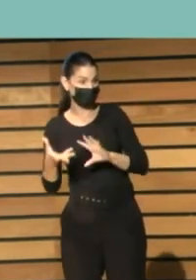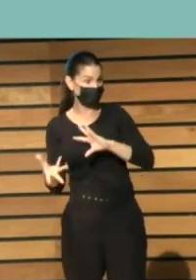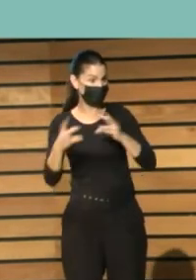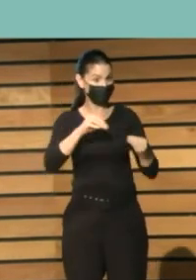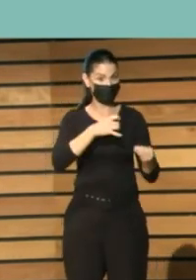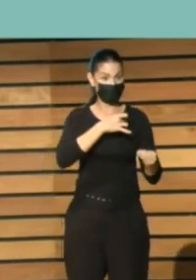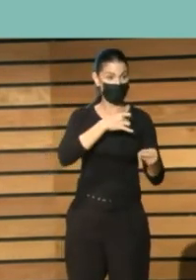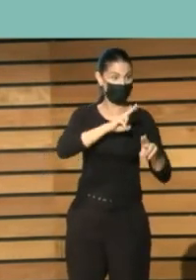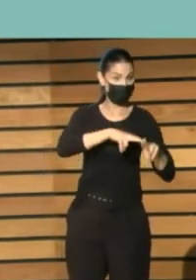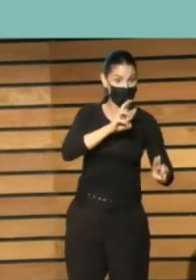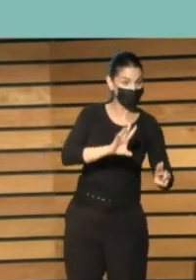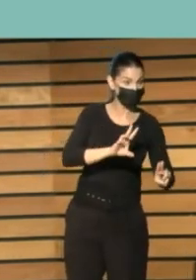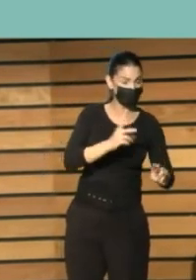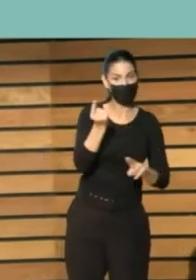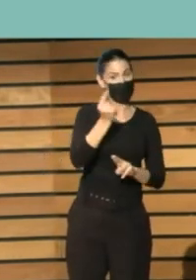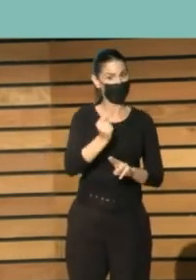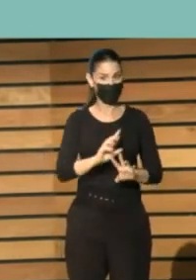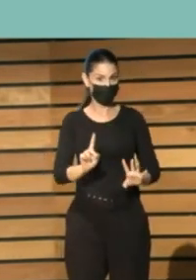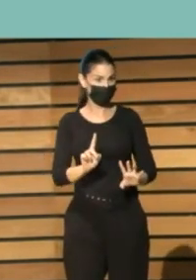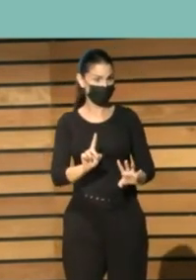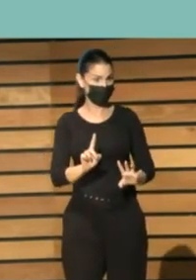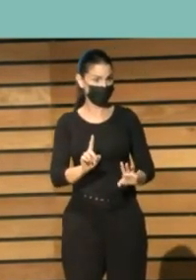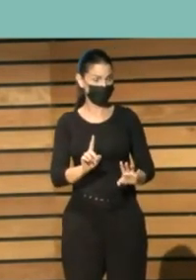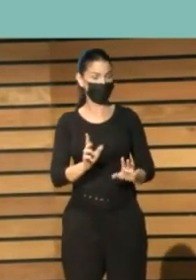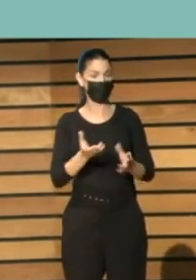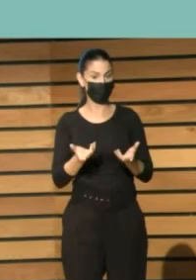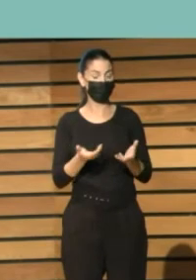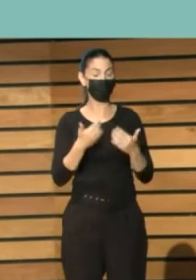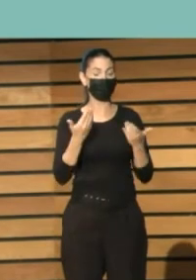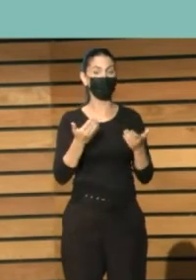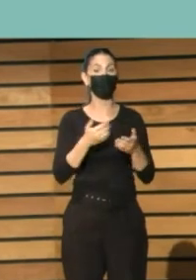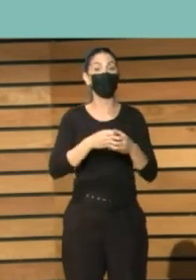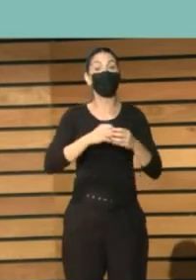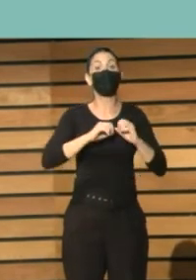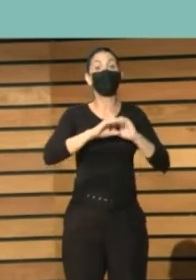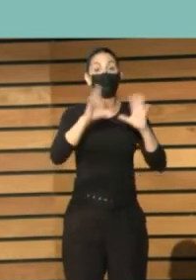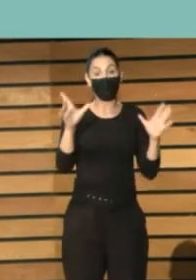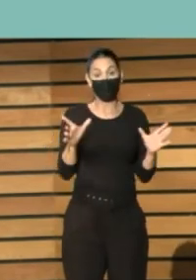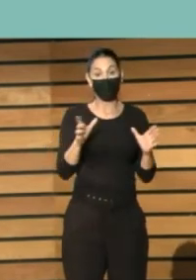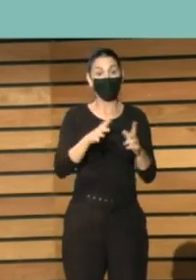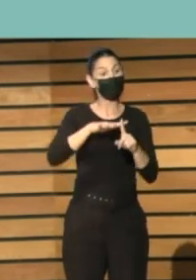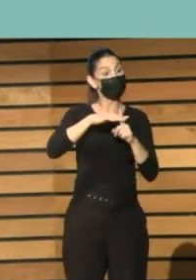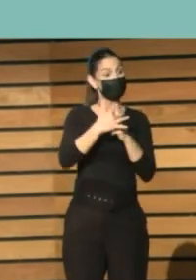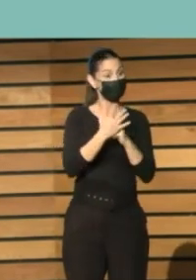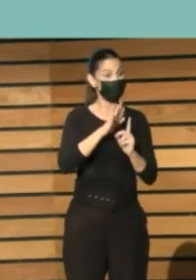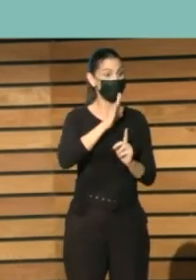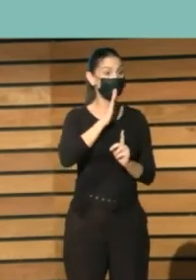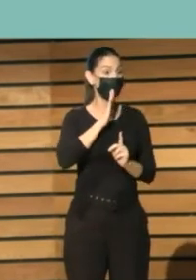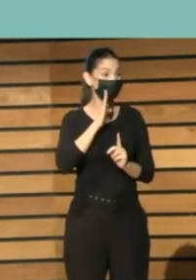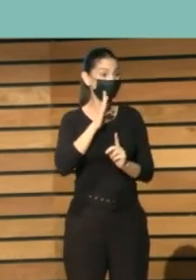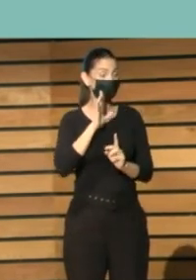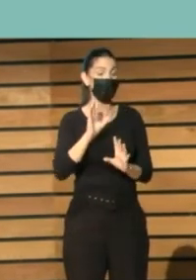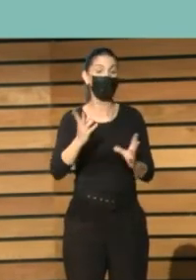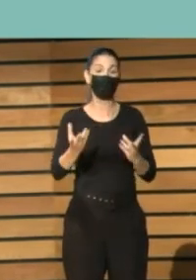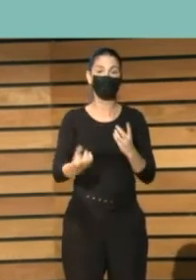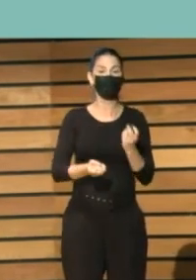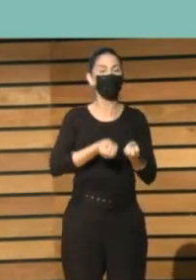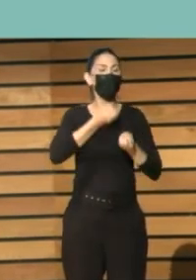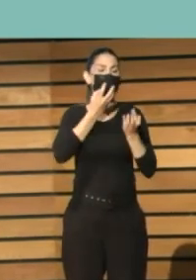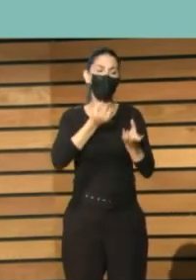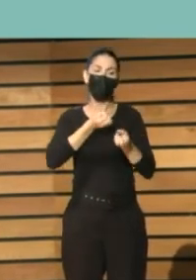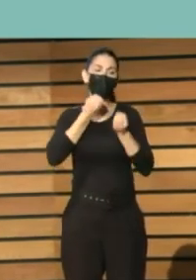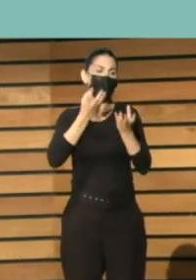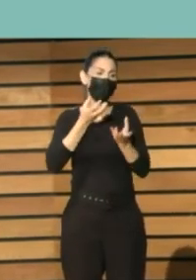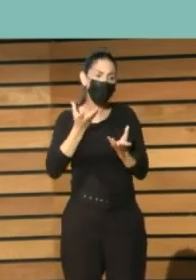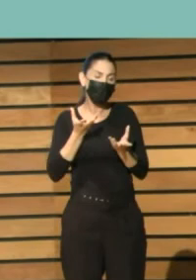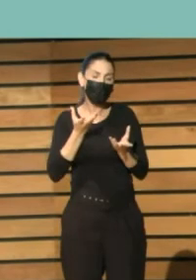que sí que es una digitalización de bastante calidad, mucho mejor. Entonces, en estos casos, se pierde mucha información que no es